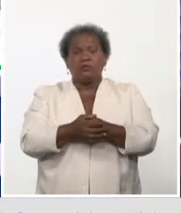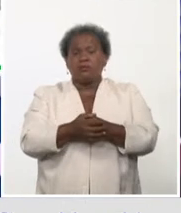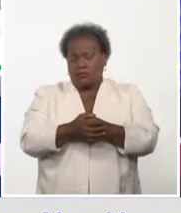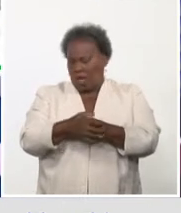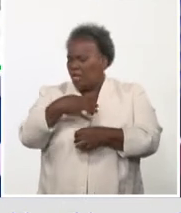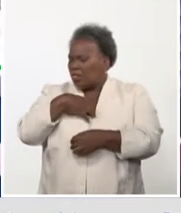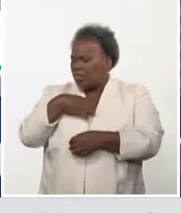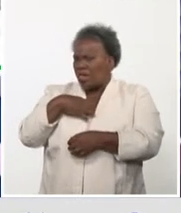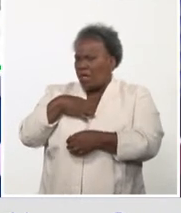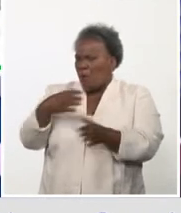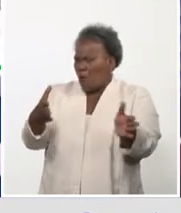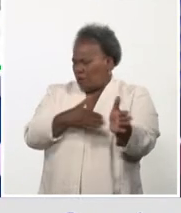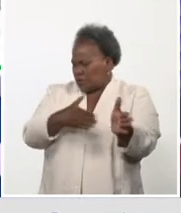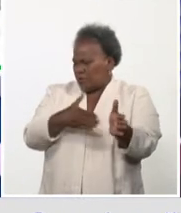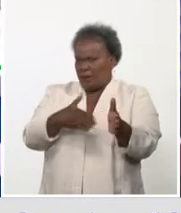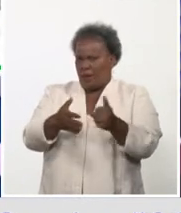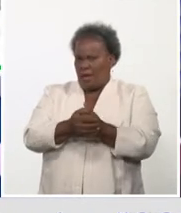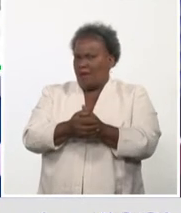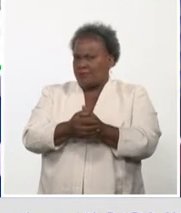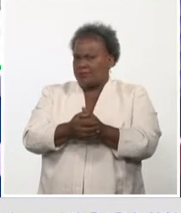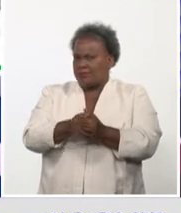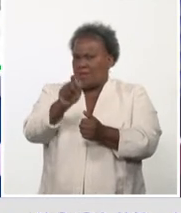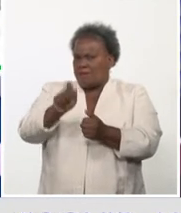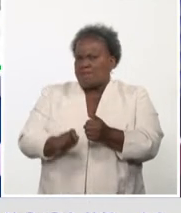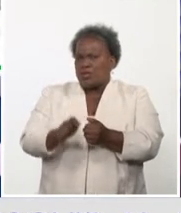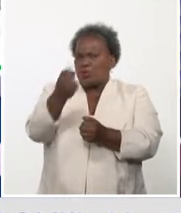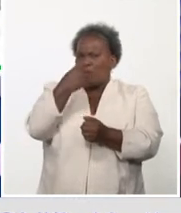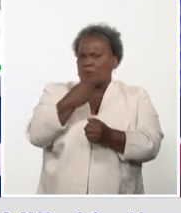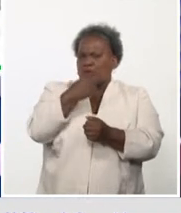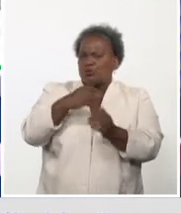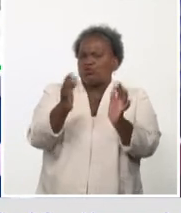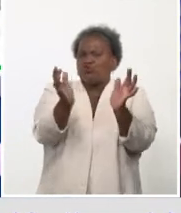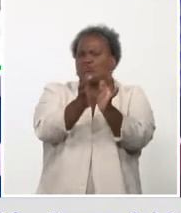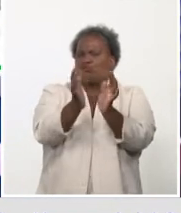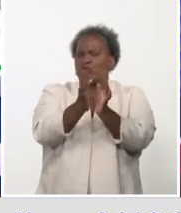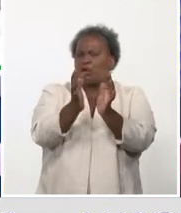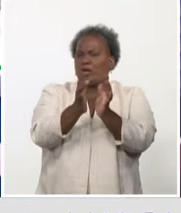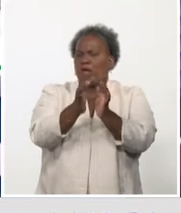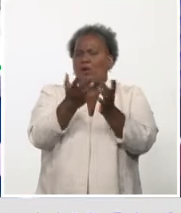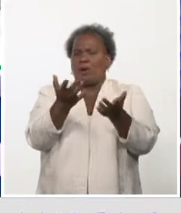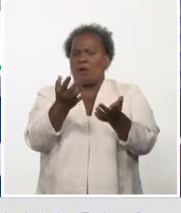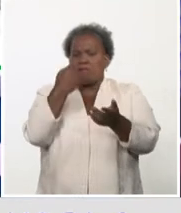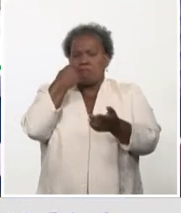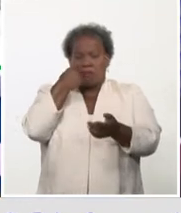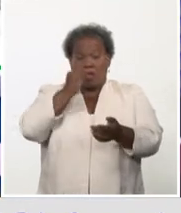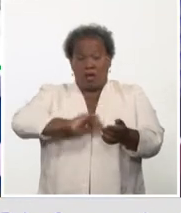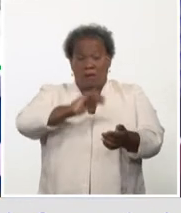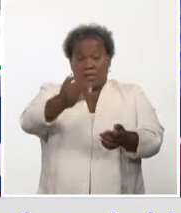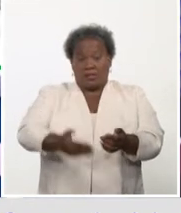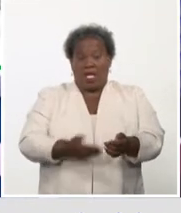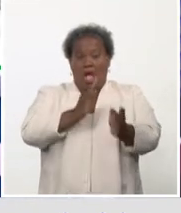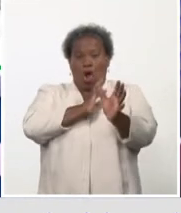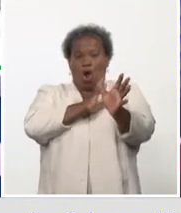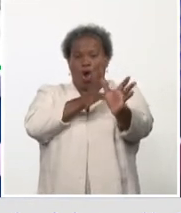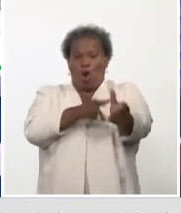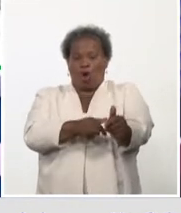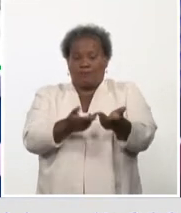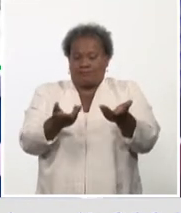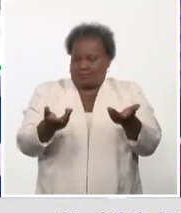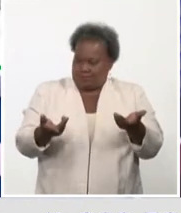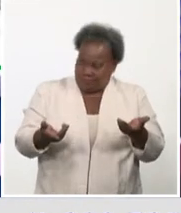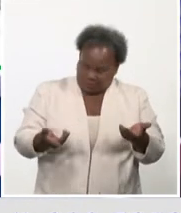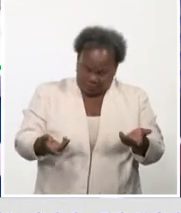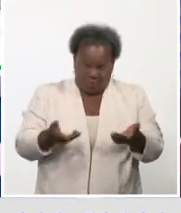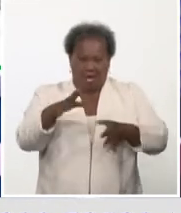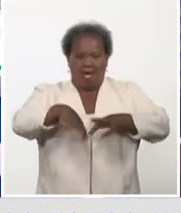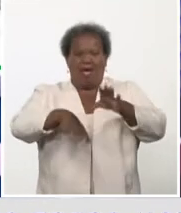porque muchos televidentes también nos escriben al correo, nos comentan, de que ven embarazadas en las colas, a veces expuestas en